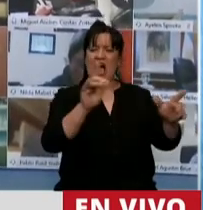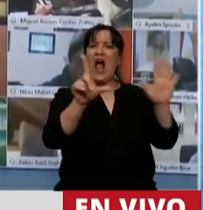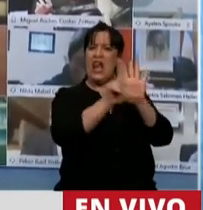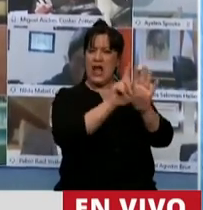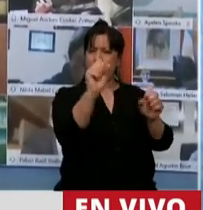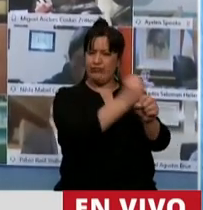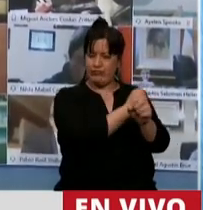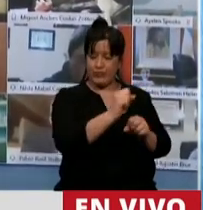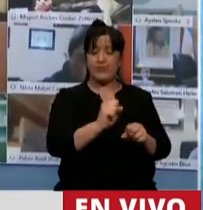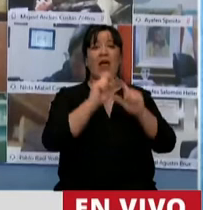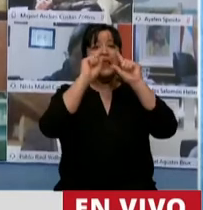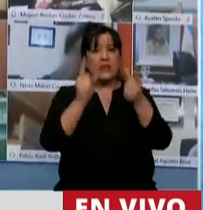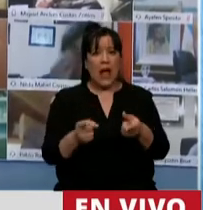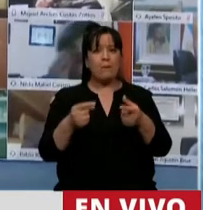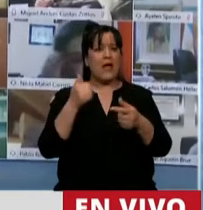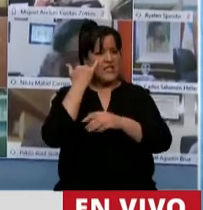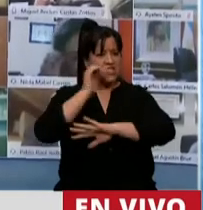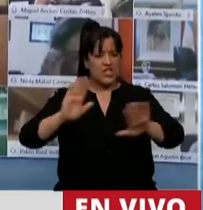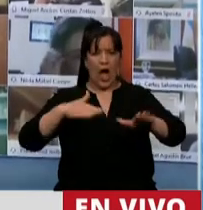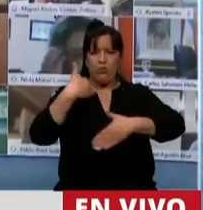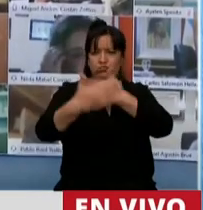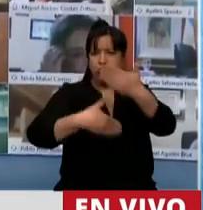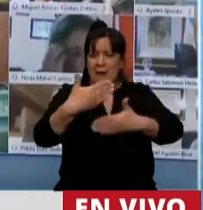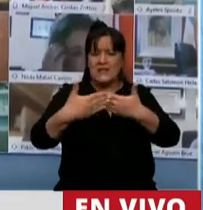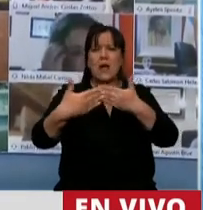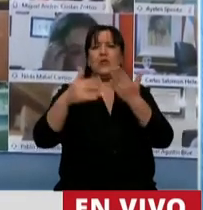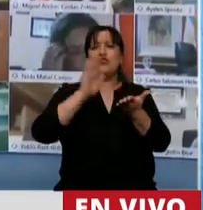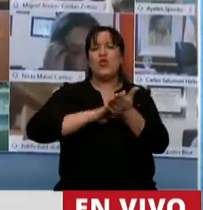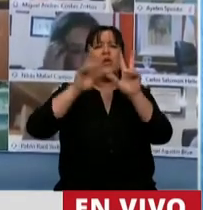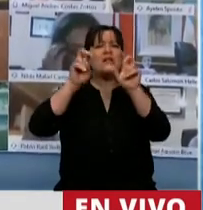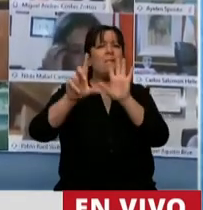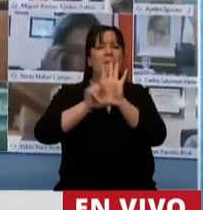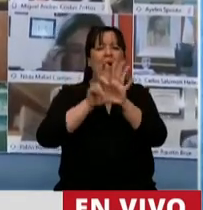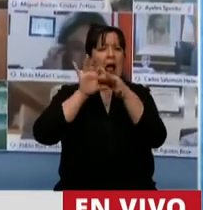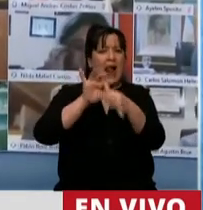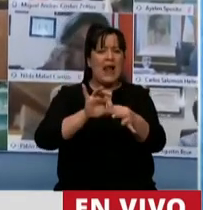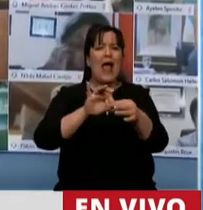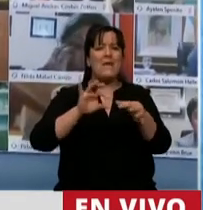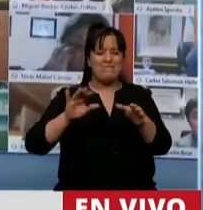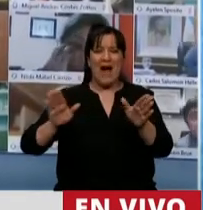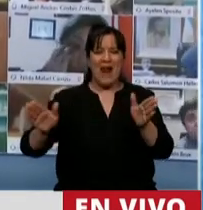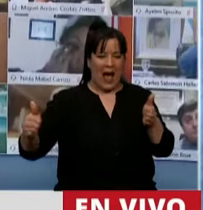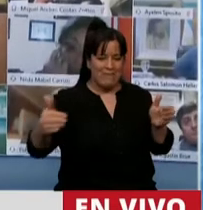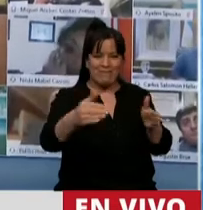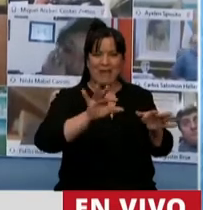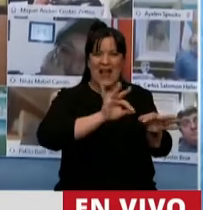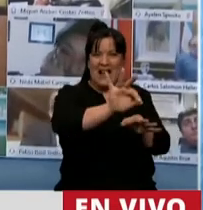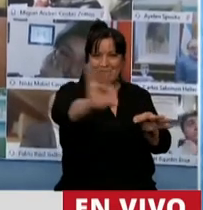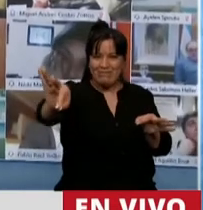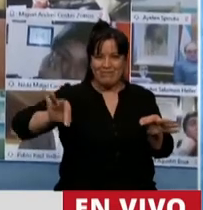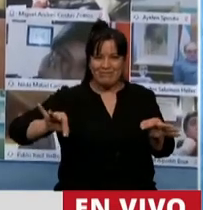Así avanzamos en la ley que tiene que ver con la nueva delimitación de nuestra plataforma continental,